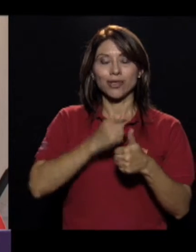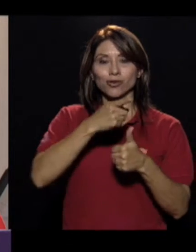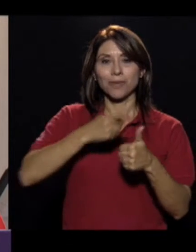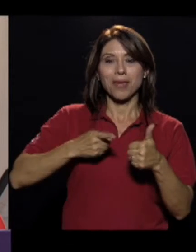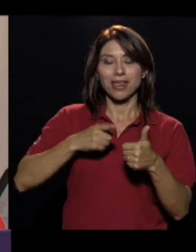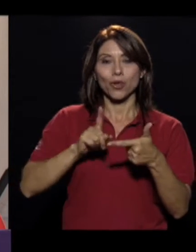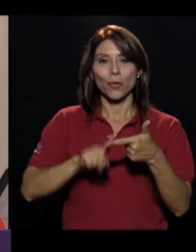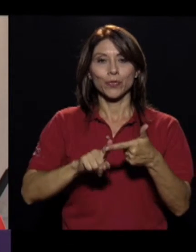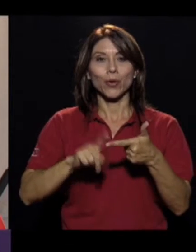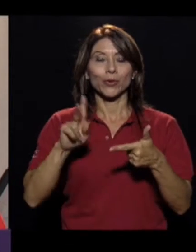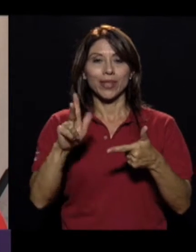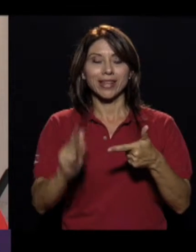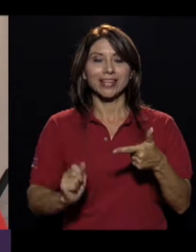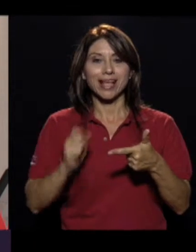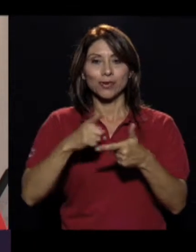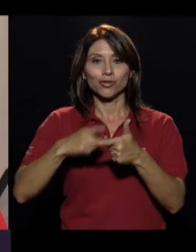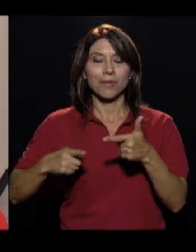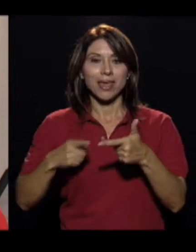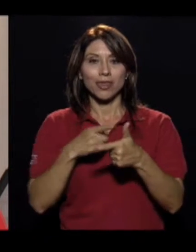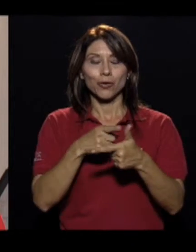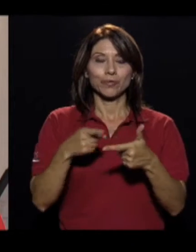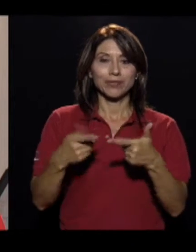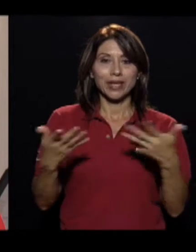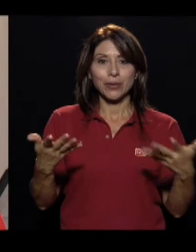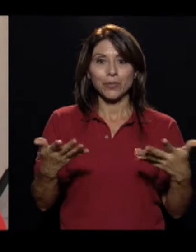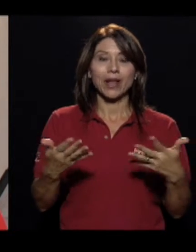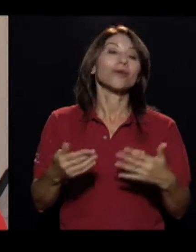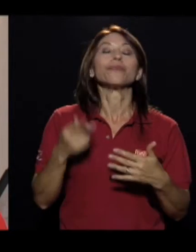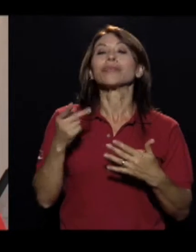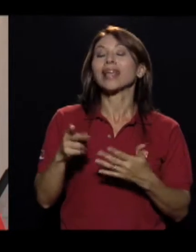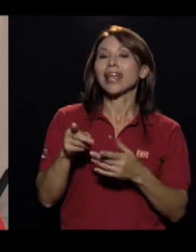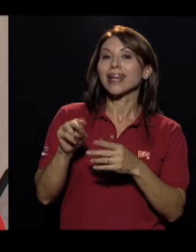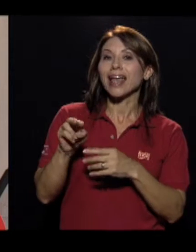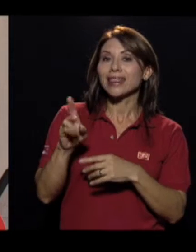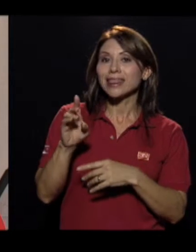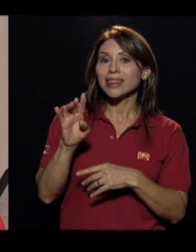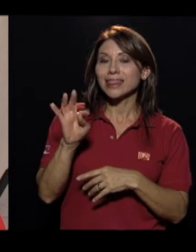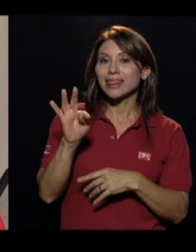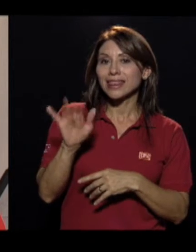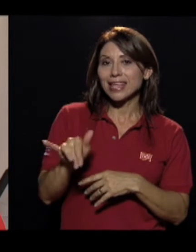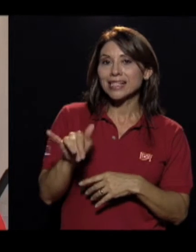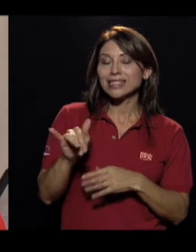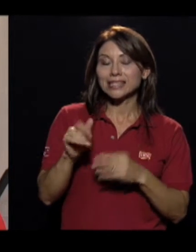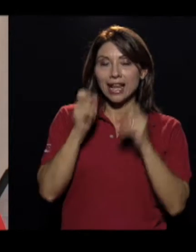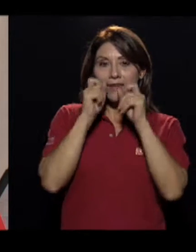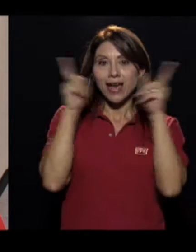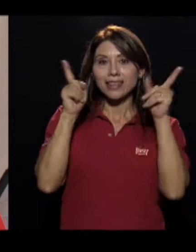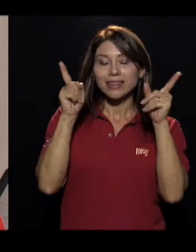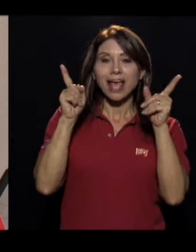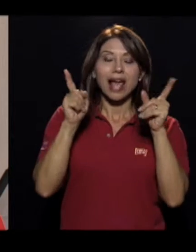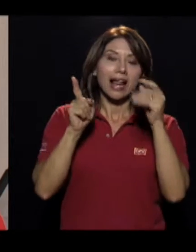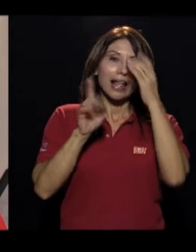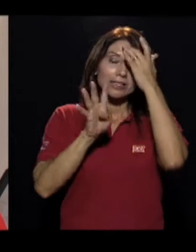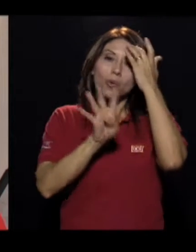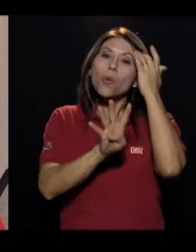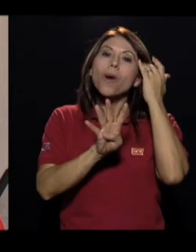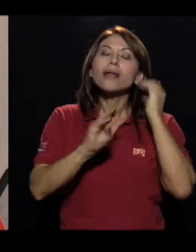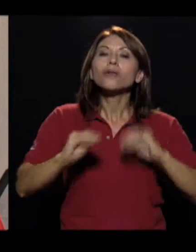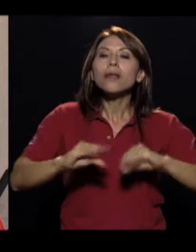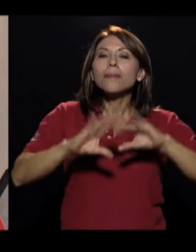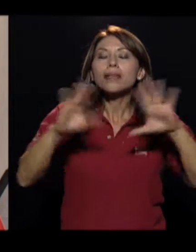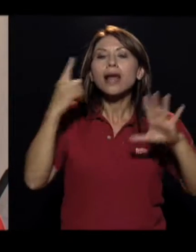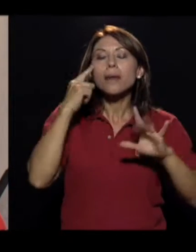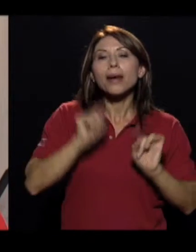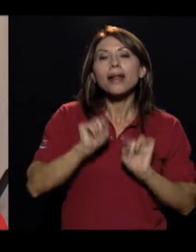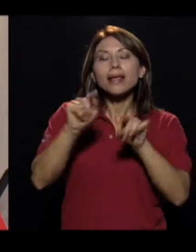y bueno, Nardi se levanta a las 4 y media de la mañana a entrenar, ya a las 6 y media se está listando para irse al